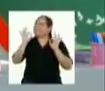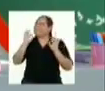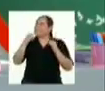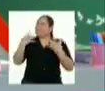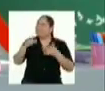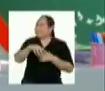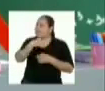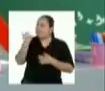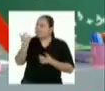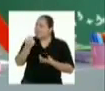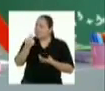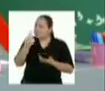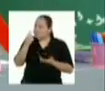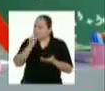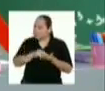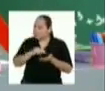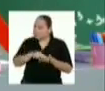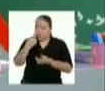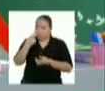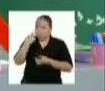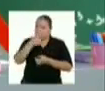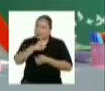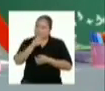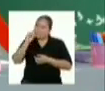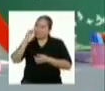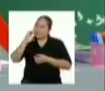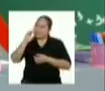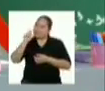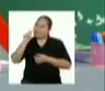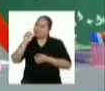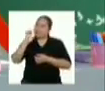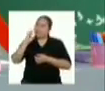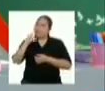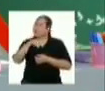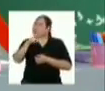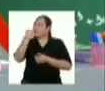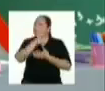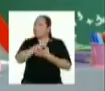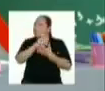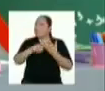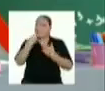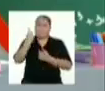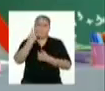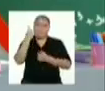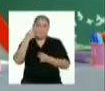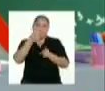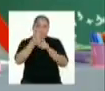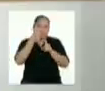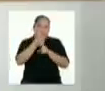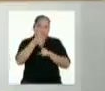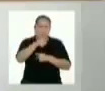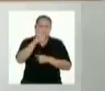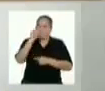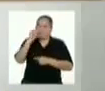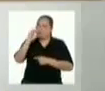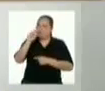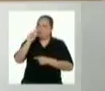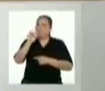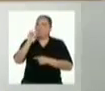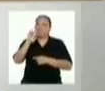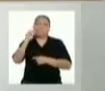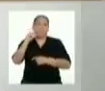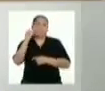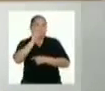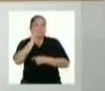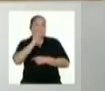¡Súper! ¿Y hay algo más que debamos conocer de un octaedro regular? ¿Tal vez una propiedad que sea solo del octaedro regular? La